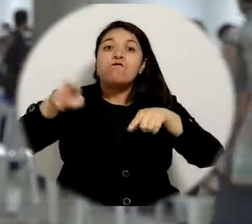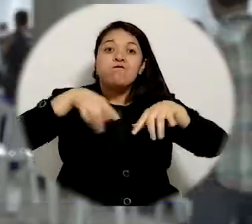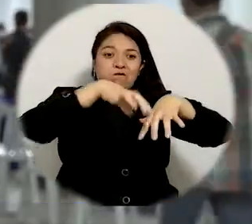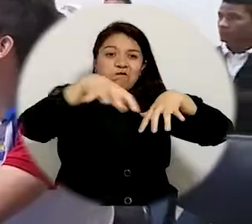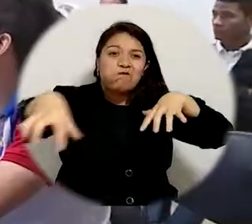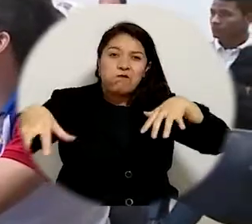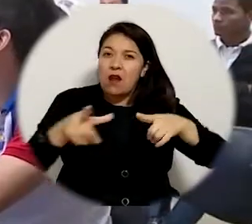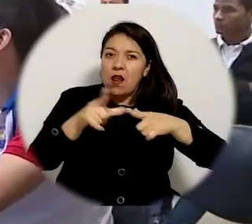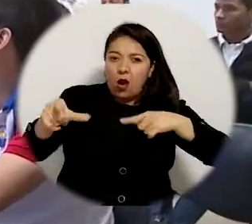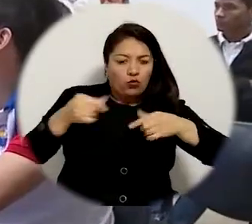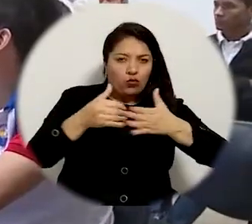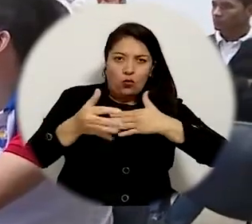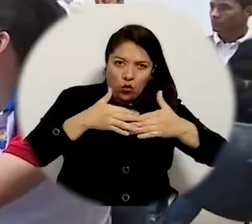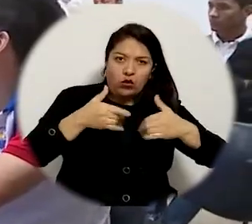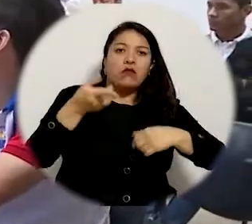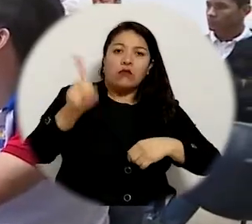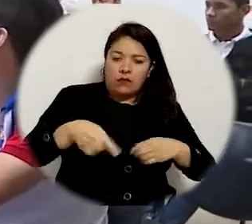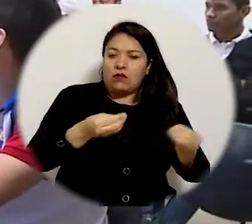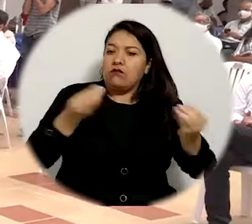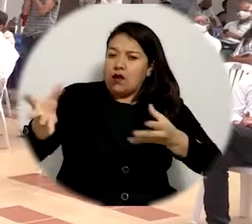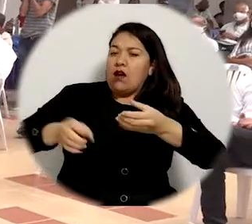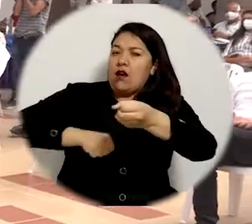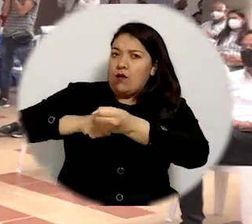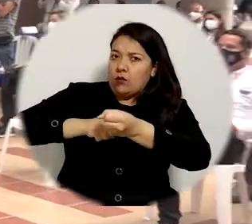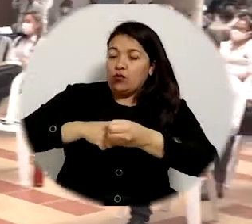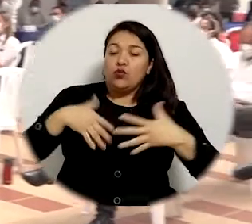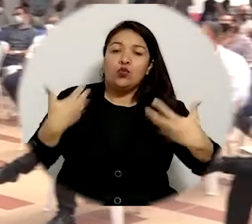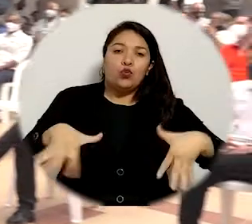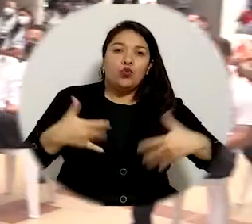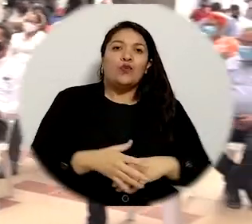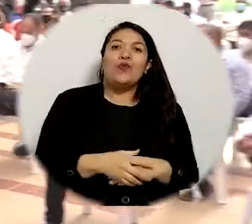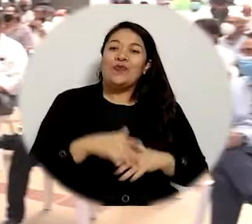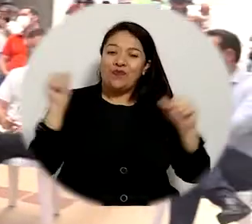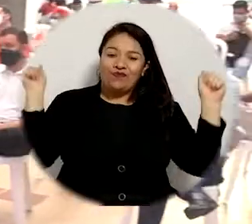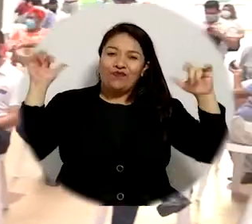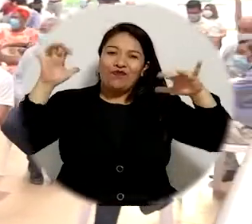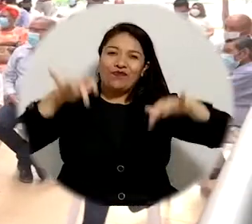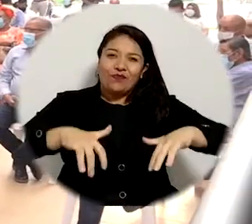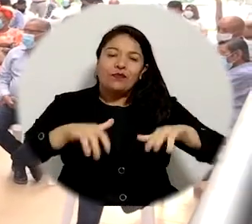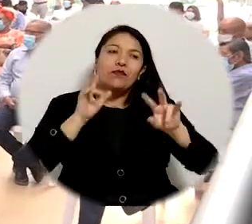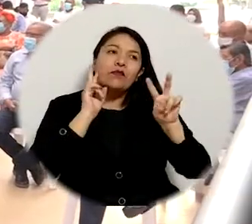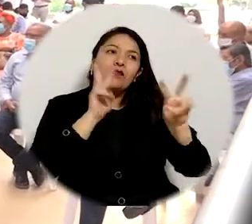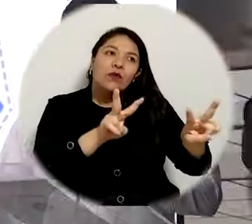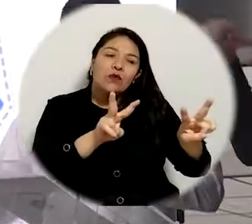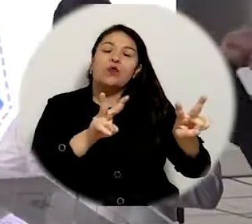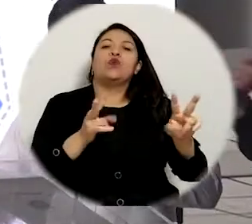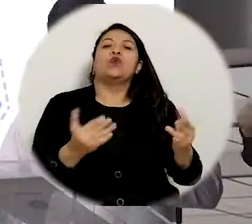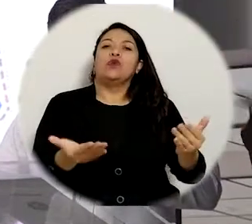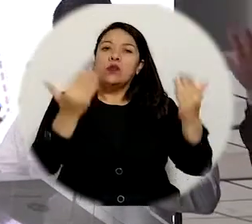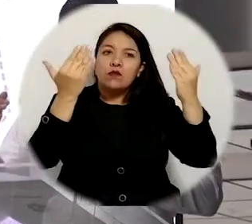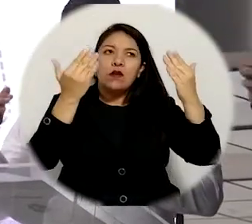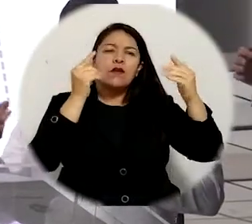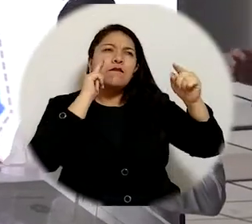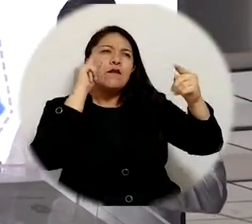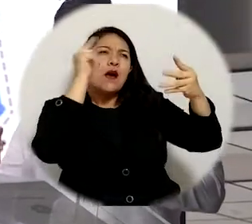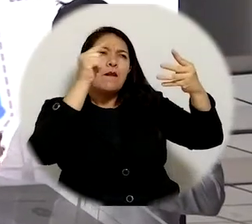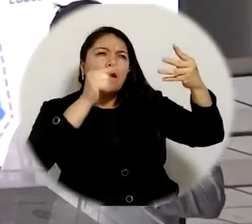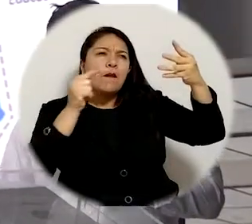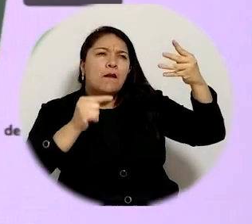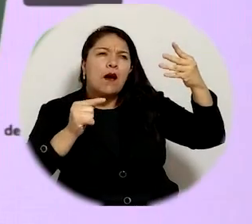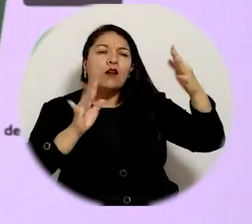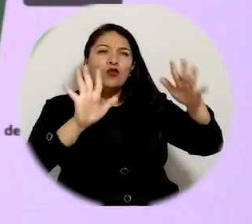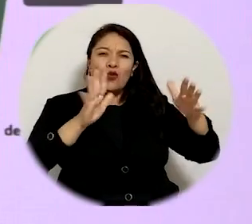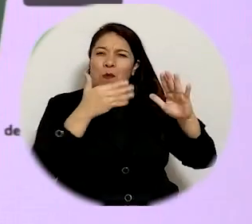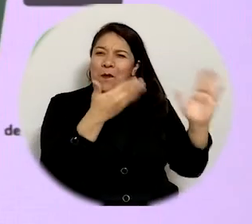a los estudiantes de esta modalidad. Los asistentes a la actividad calificaron de manera muy positiva los logros y metas alcanzados